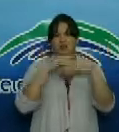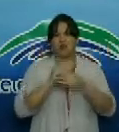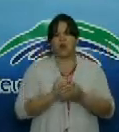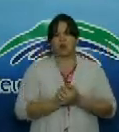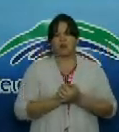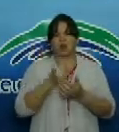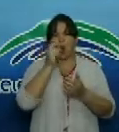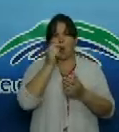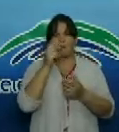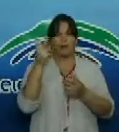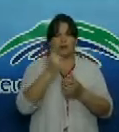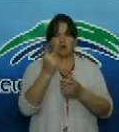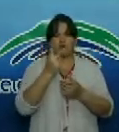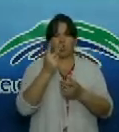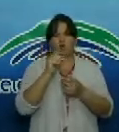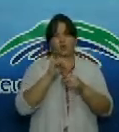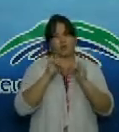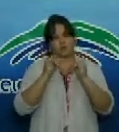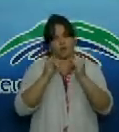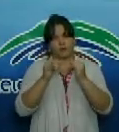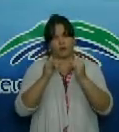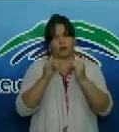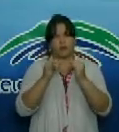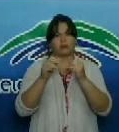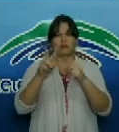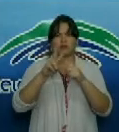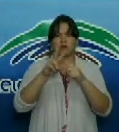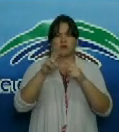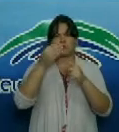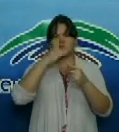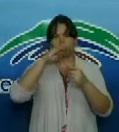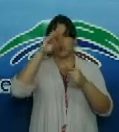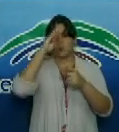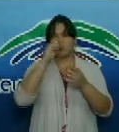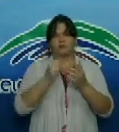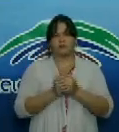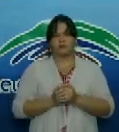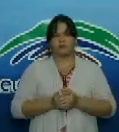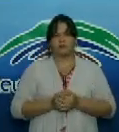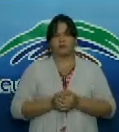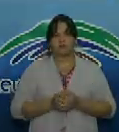Batista y Raúl Rodríguez Peña Sistema Informativo de la Televisión Cubana